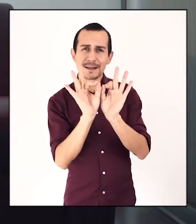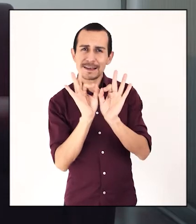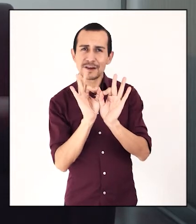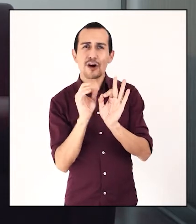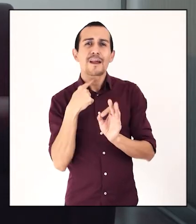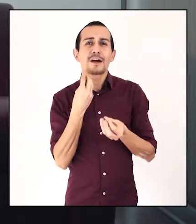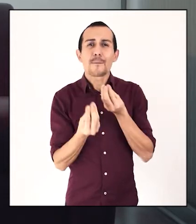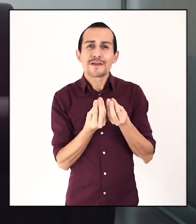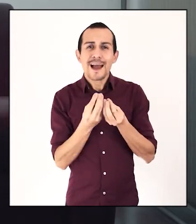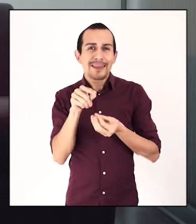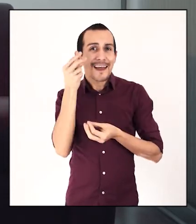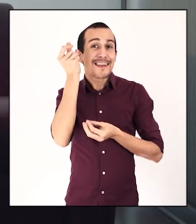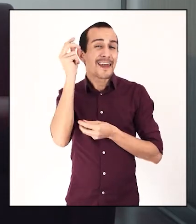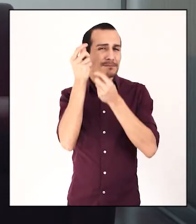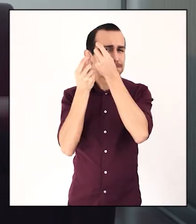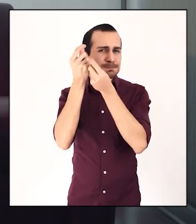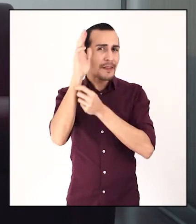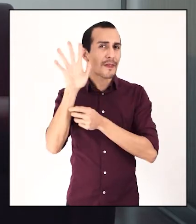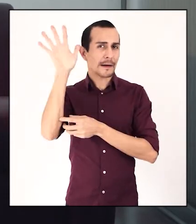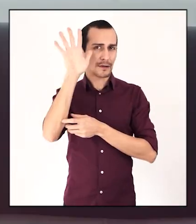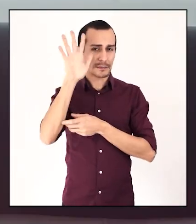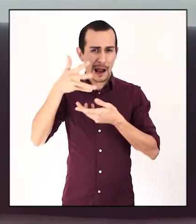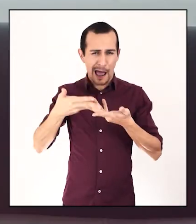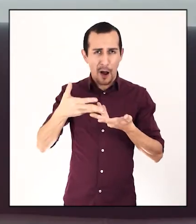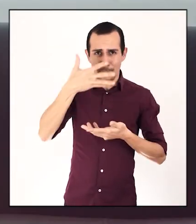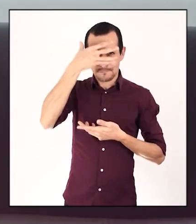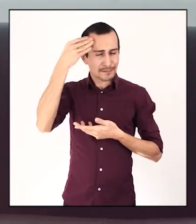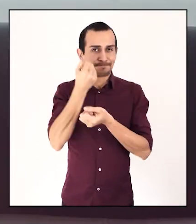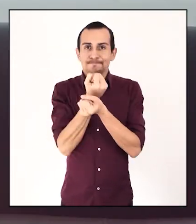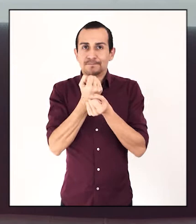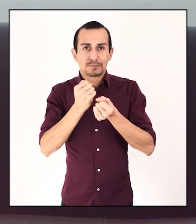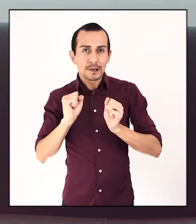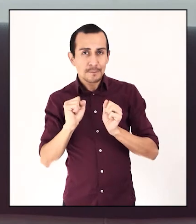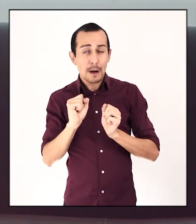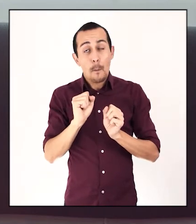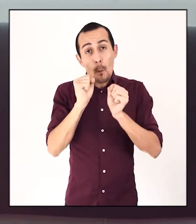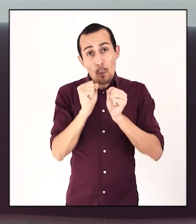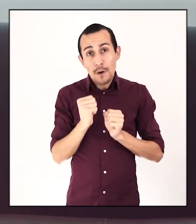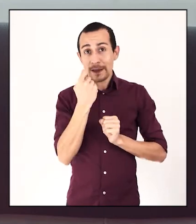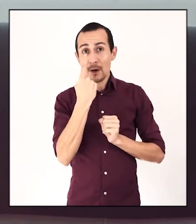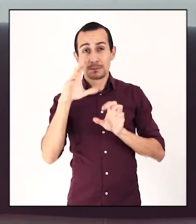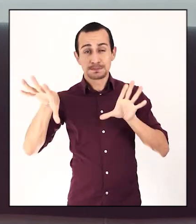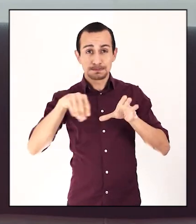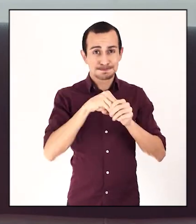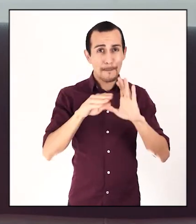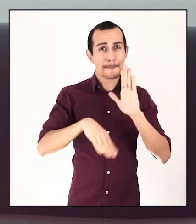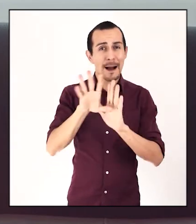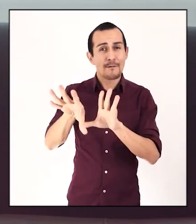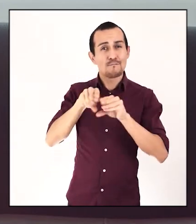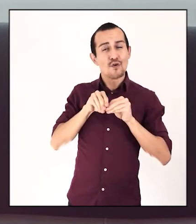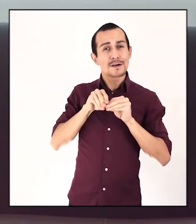particular respecto a lo que podía ser esta idea de abstracción. Aquí no hay que olvidar que quizás uno de los elementos que más trata de